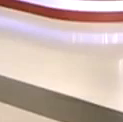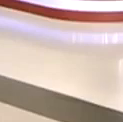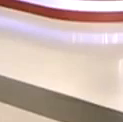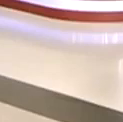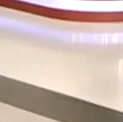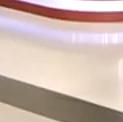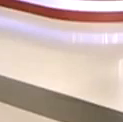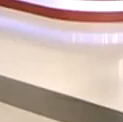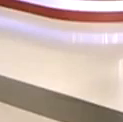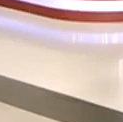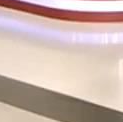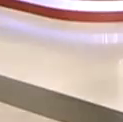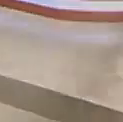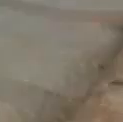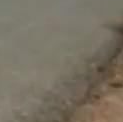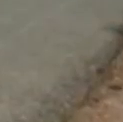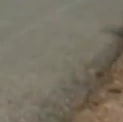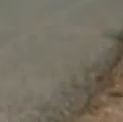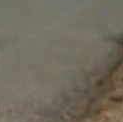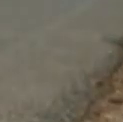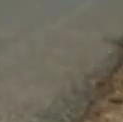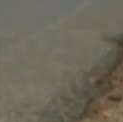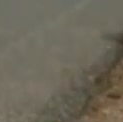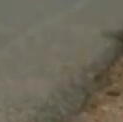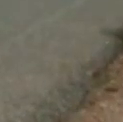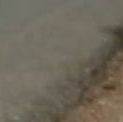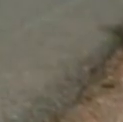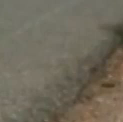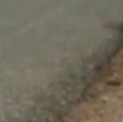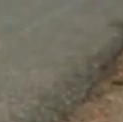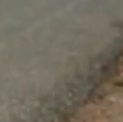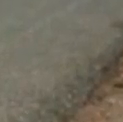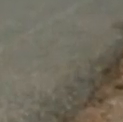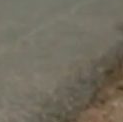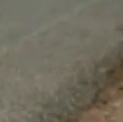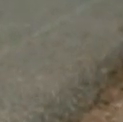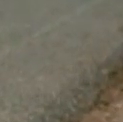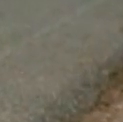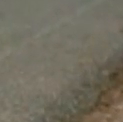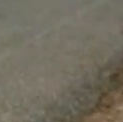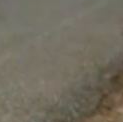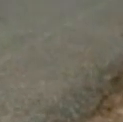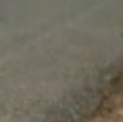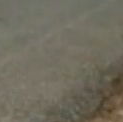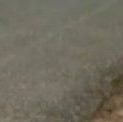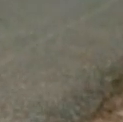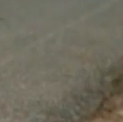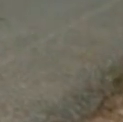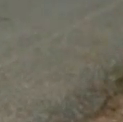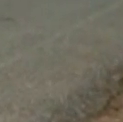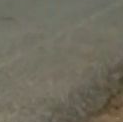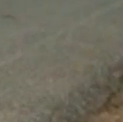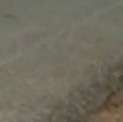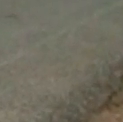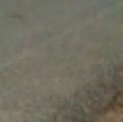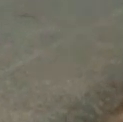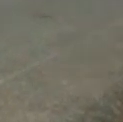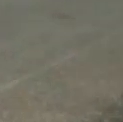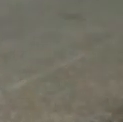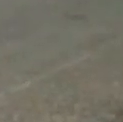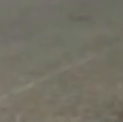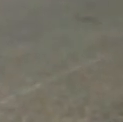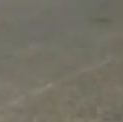últimas horas y lo que va a seguir pasando en Manaos con la solidaridad expresa. Estas son las gandolas de petróleos de Venezuela que, repetimos, son más que